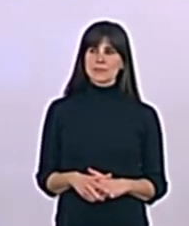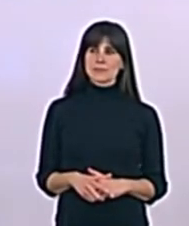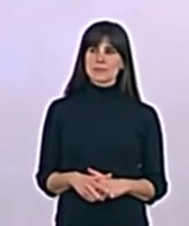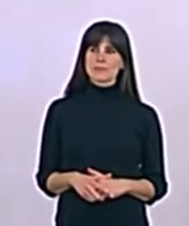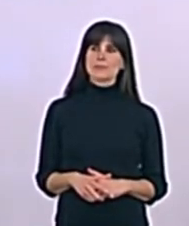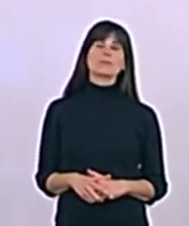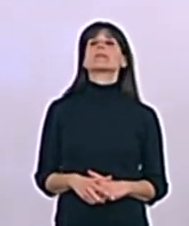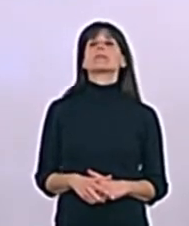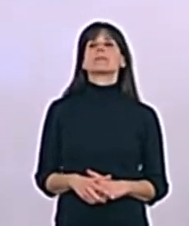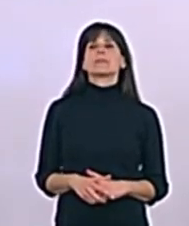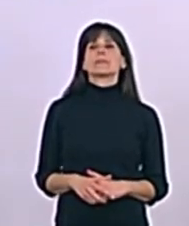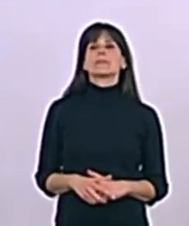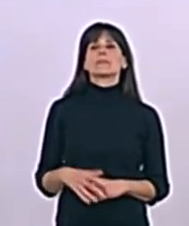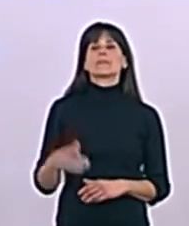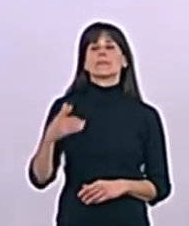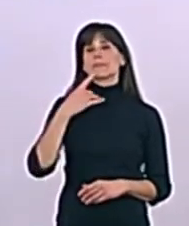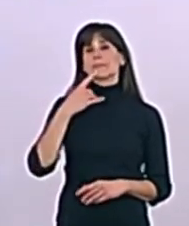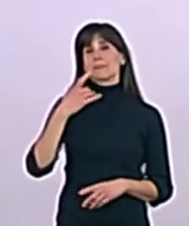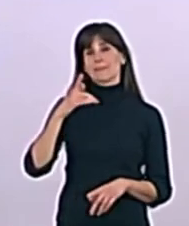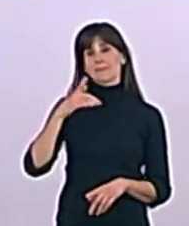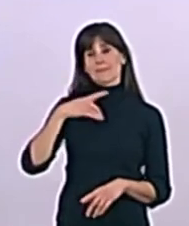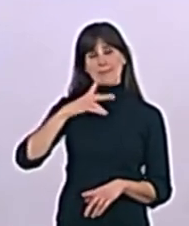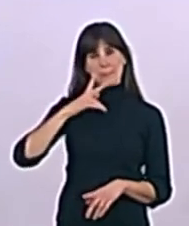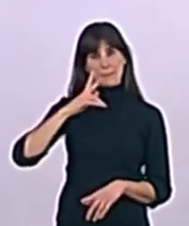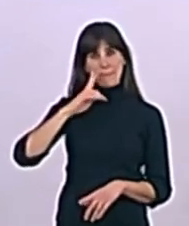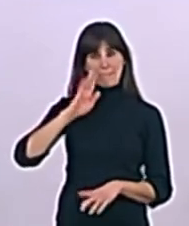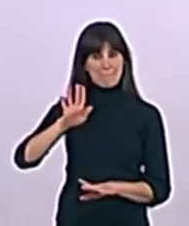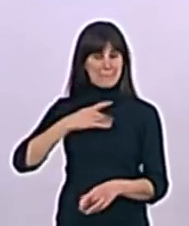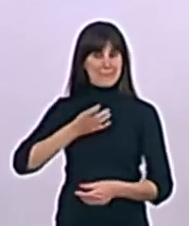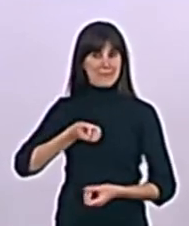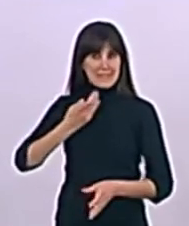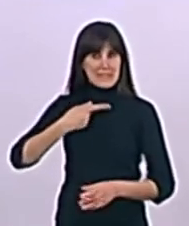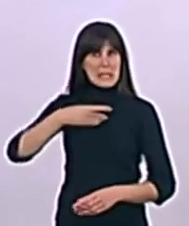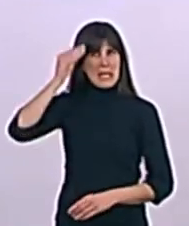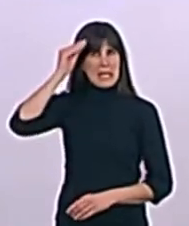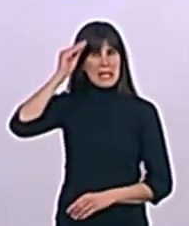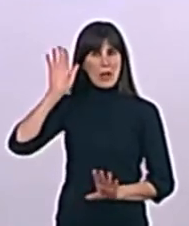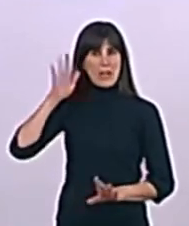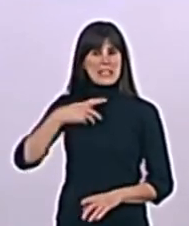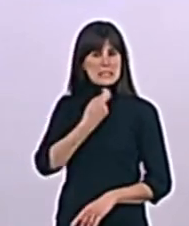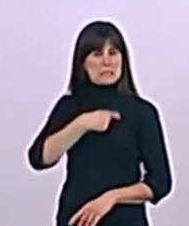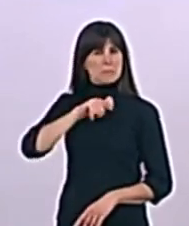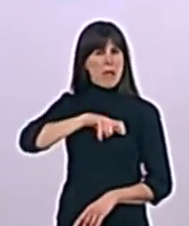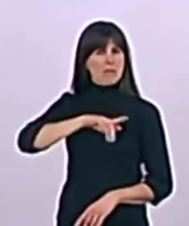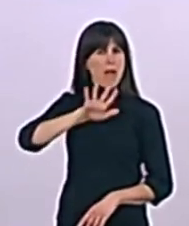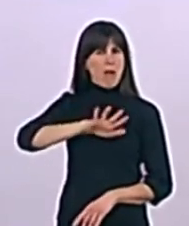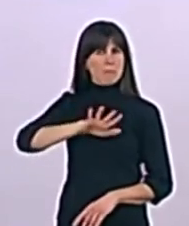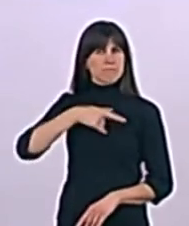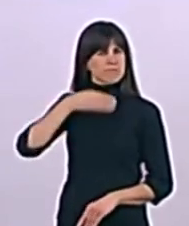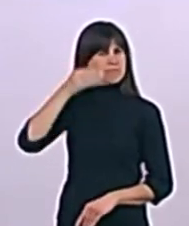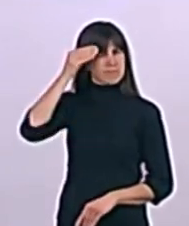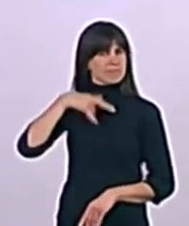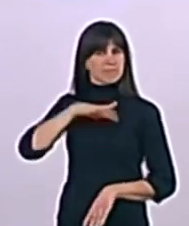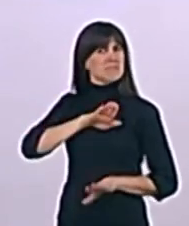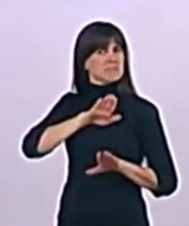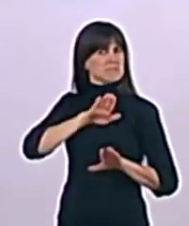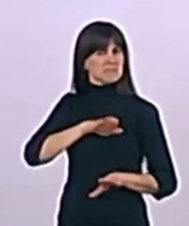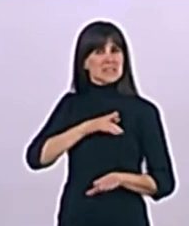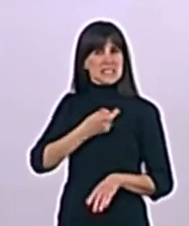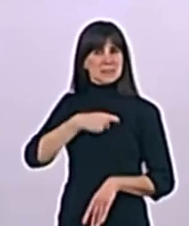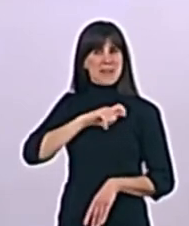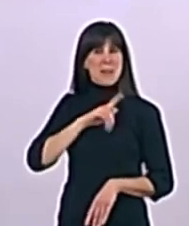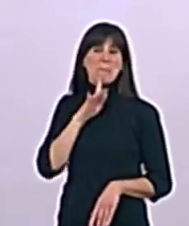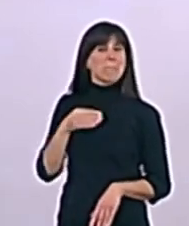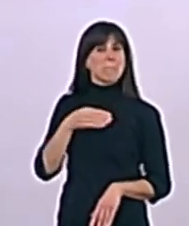yo creo en España, señoría, la pena es que a España a ustedes les ha superado. Yo creo en